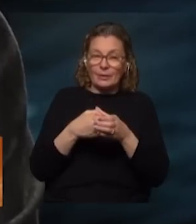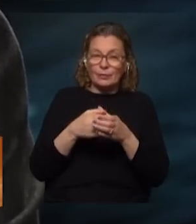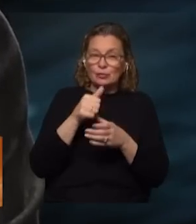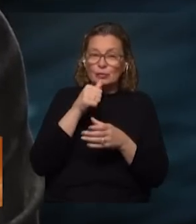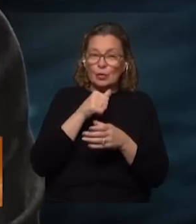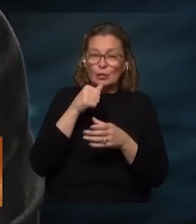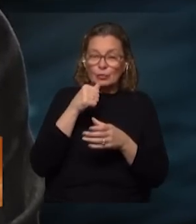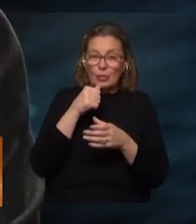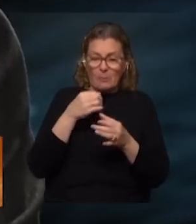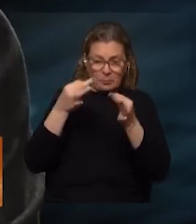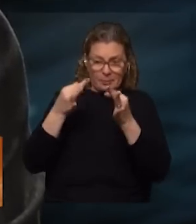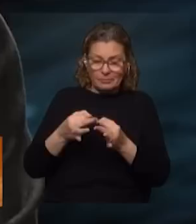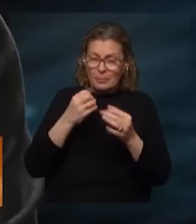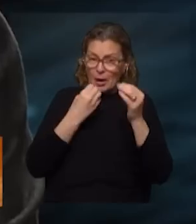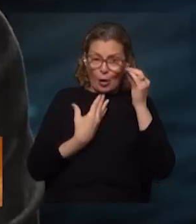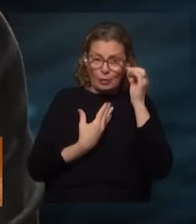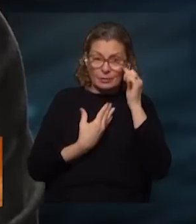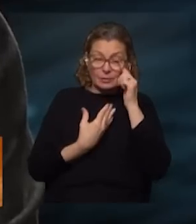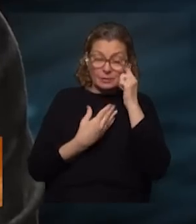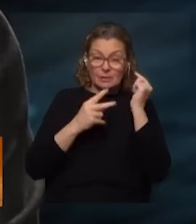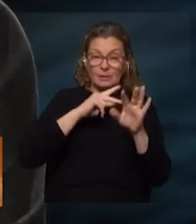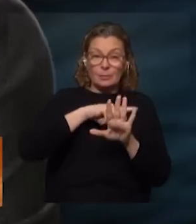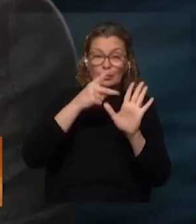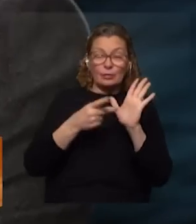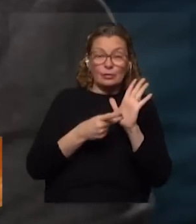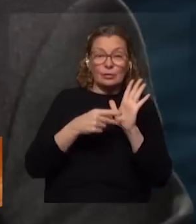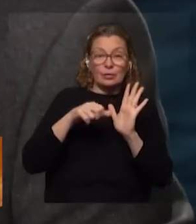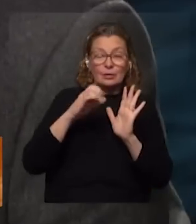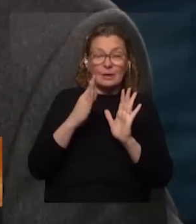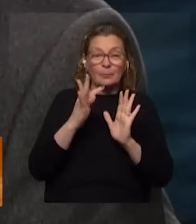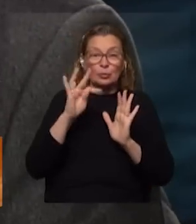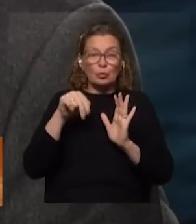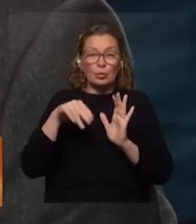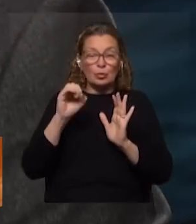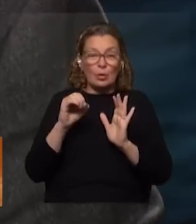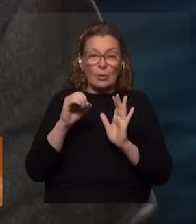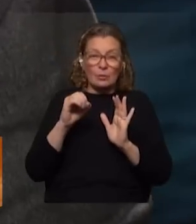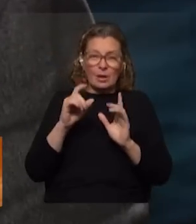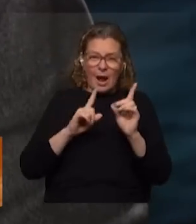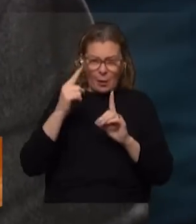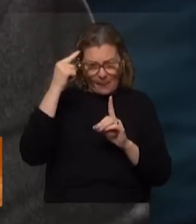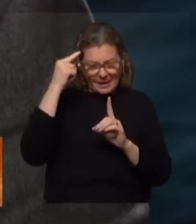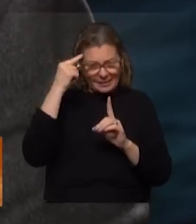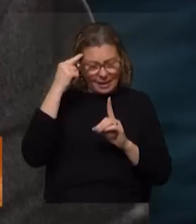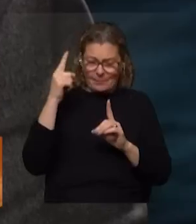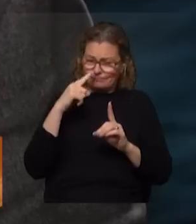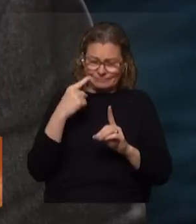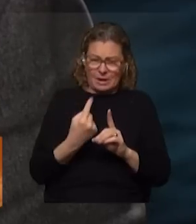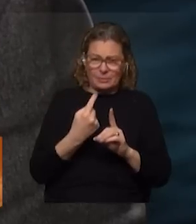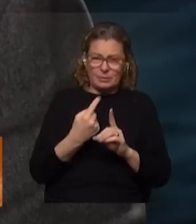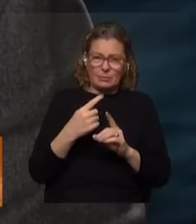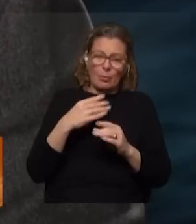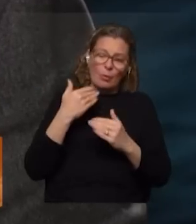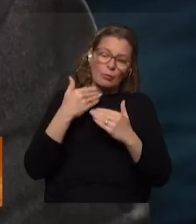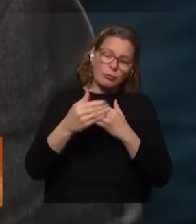una solución más contundente y mejor que el proyecto Neptuno una cosa pensada urgente es mejor que una cosa pensada a largo